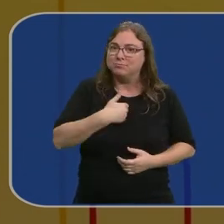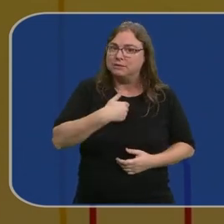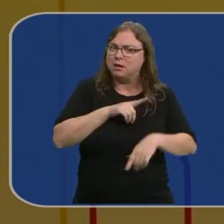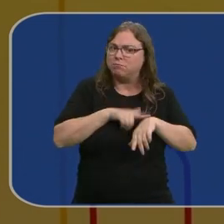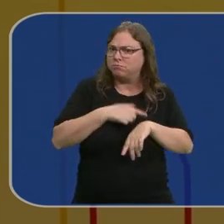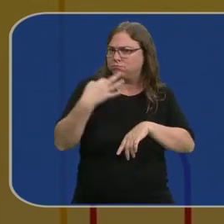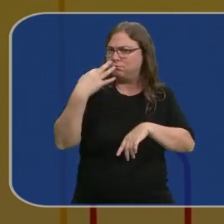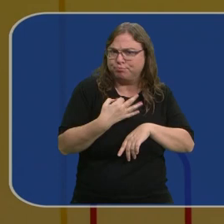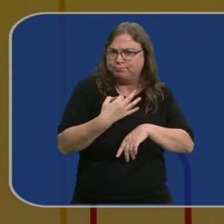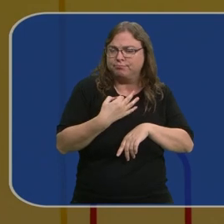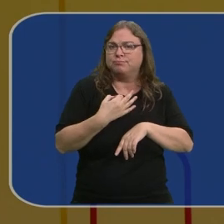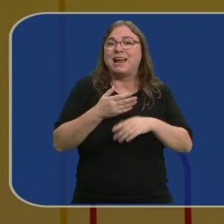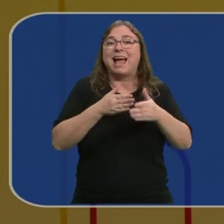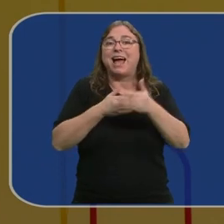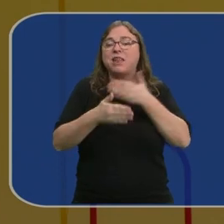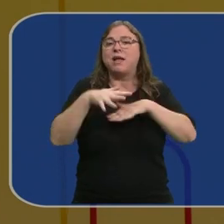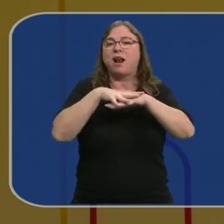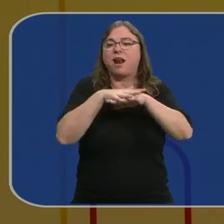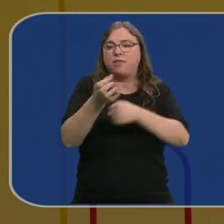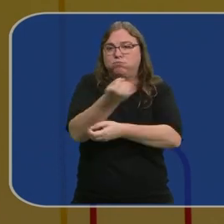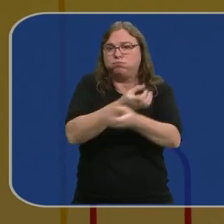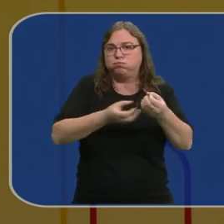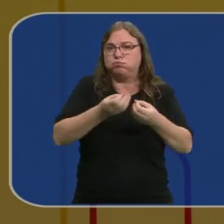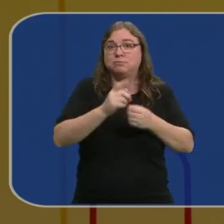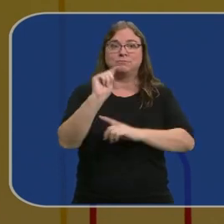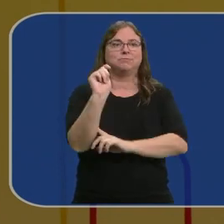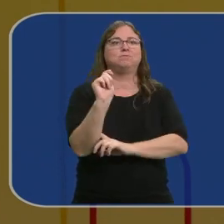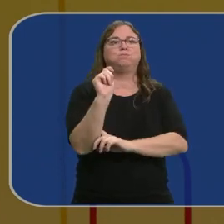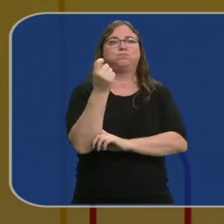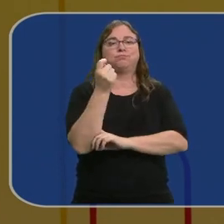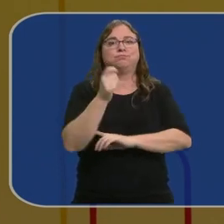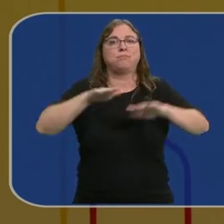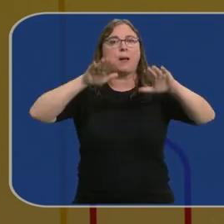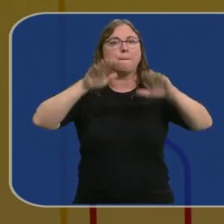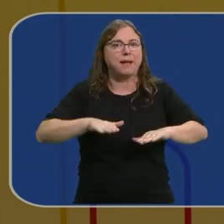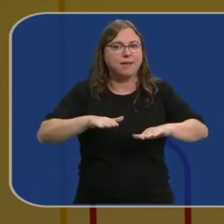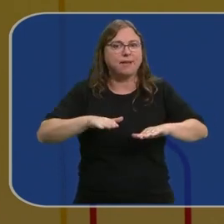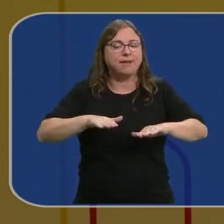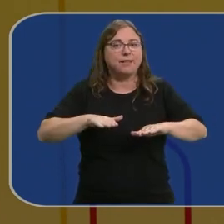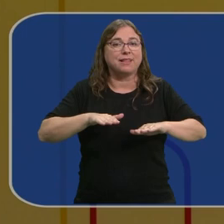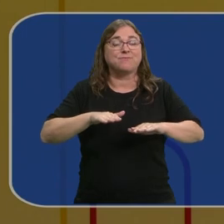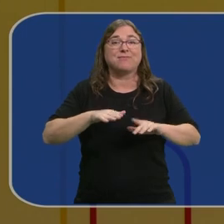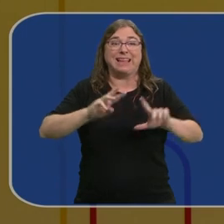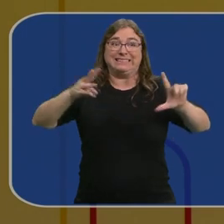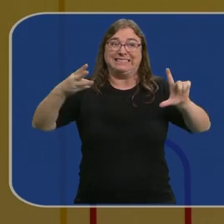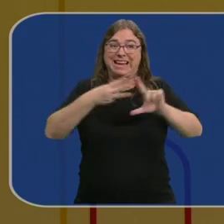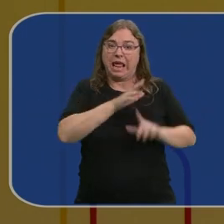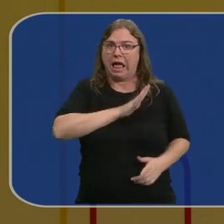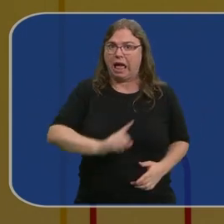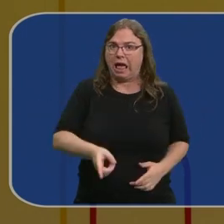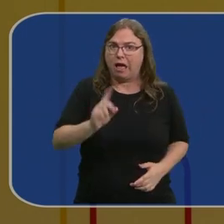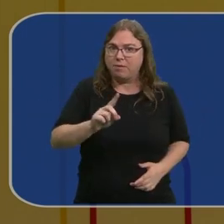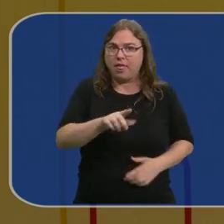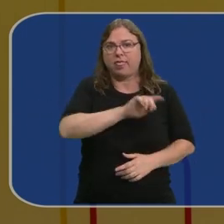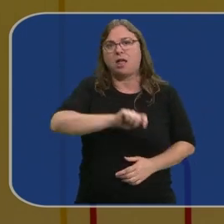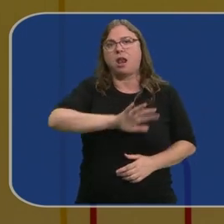en tiempo y forma a través de esta red hemos logrado frenar el impacto de ciberamenazas muy activas en